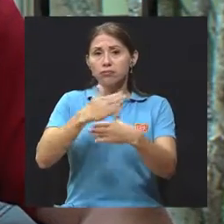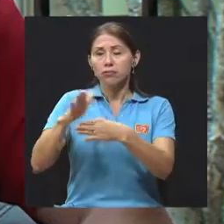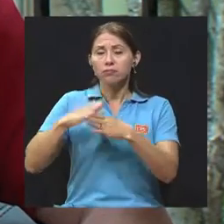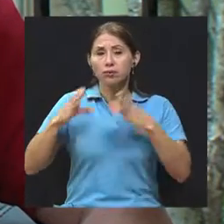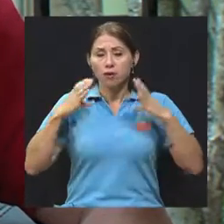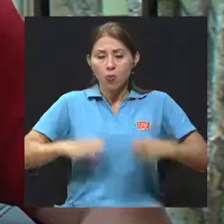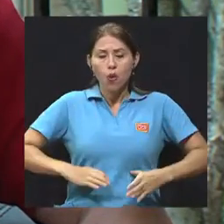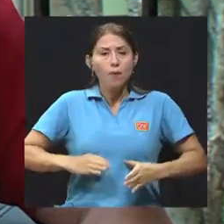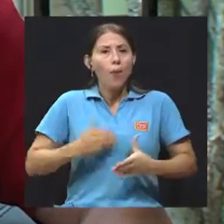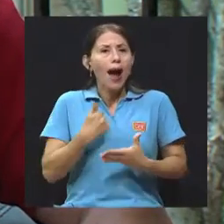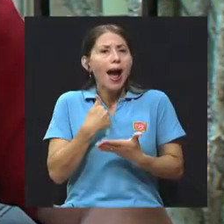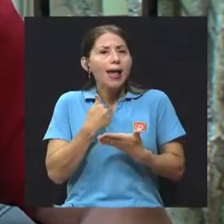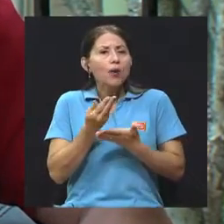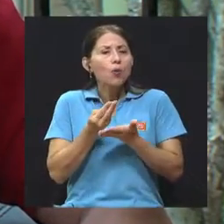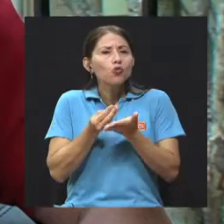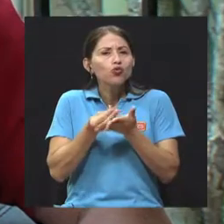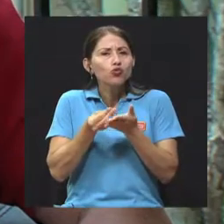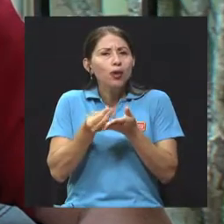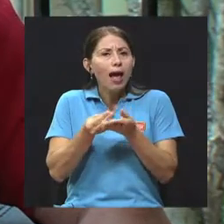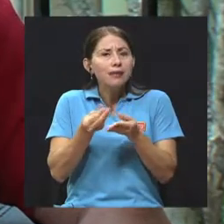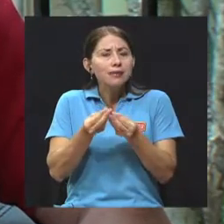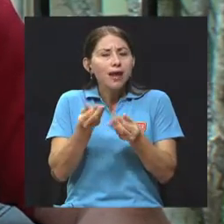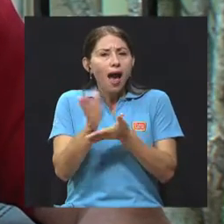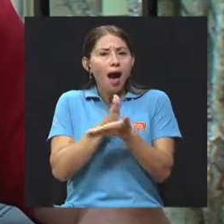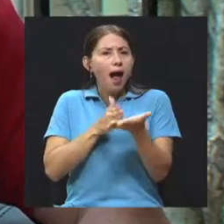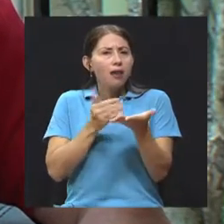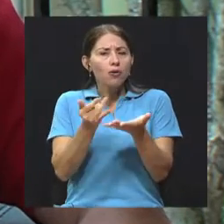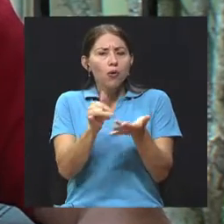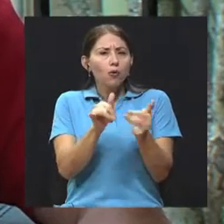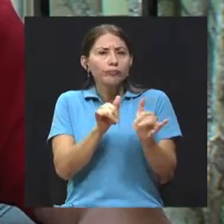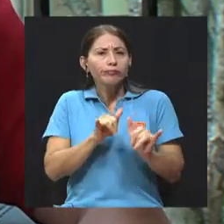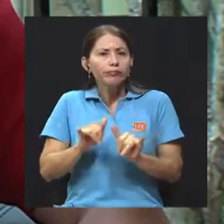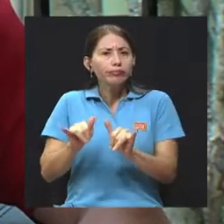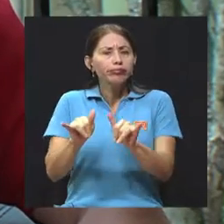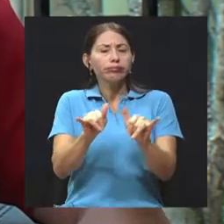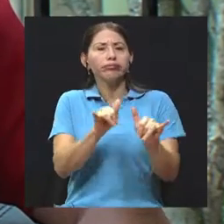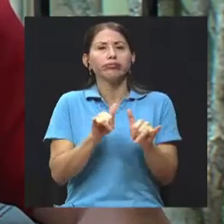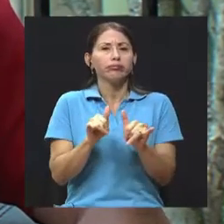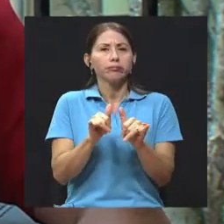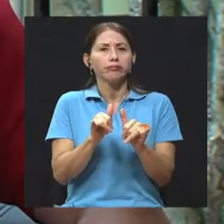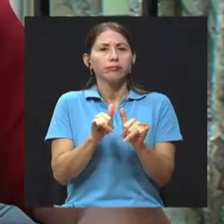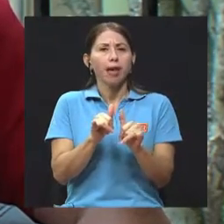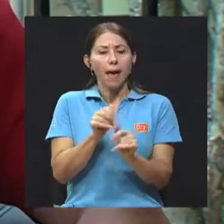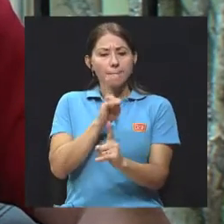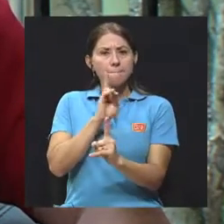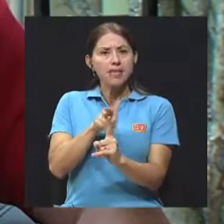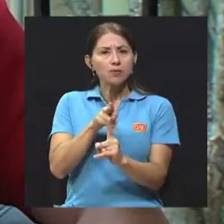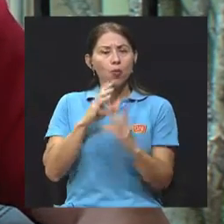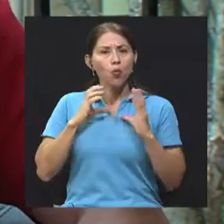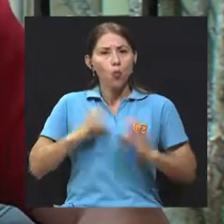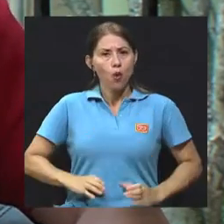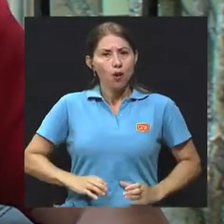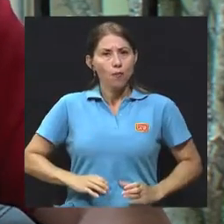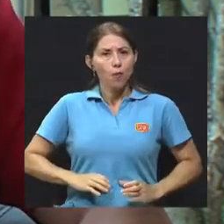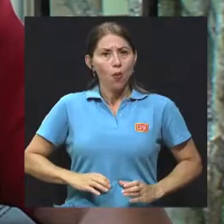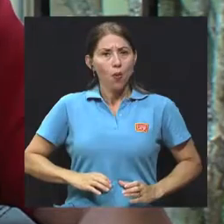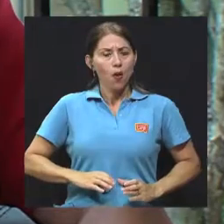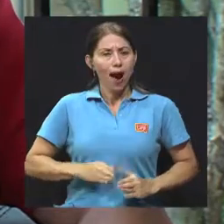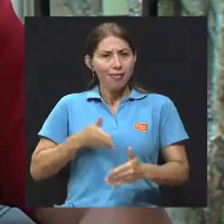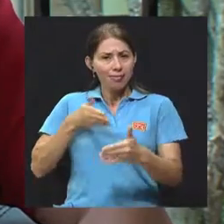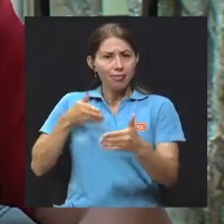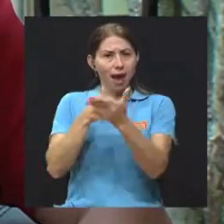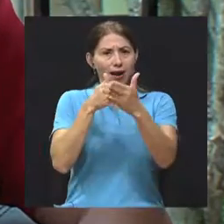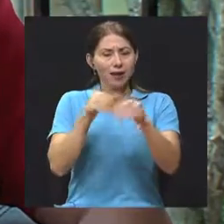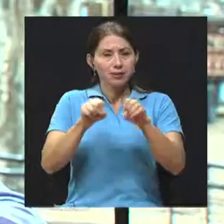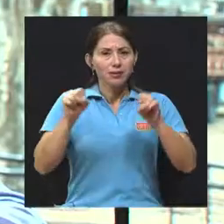sustancia o algún tejido en común al cual es el que el mismo cuerpo, el sistema de defensa, va a ir a atacar?